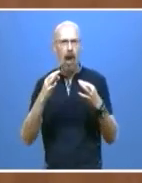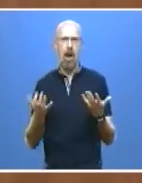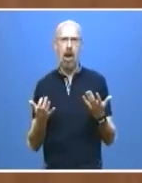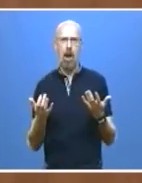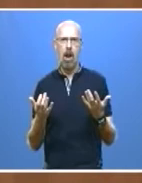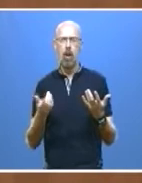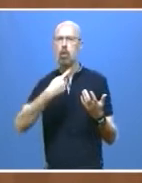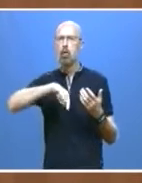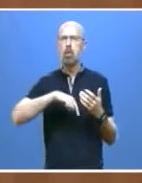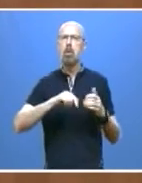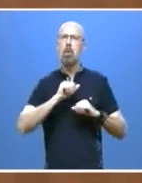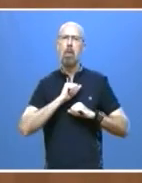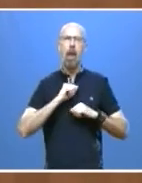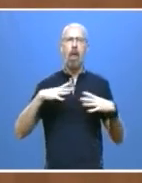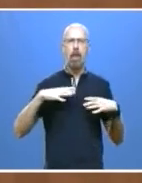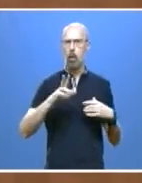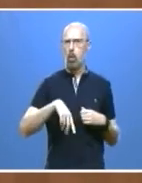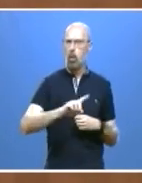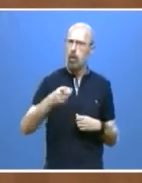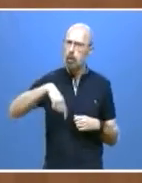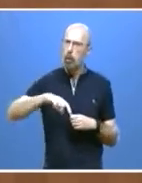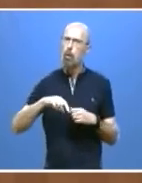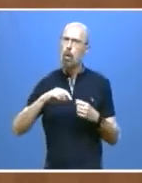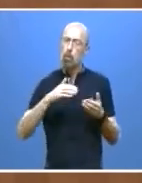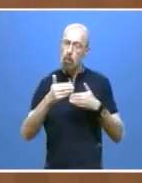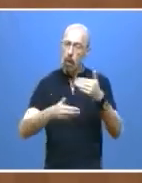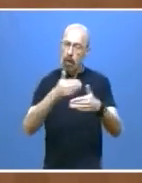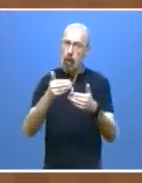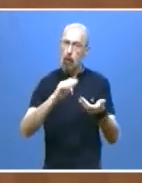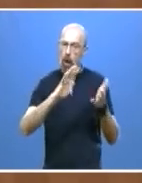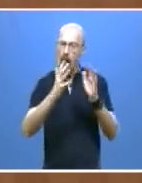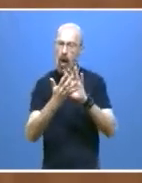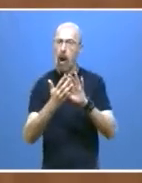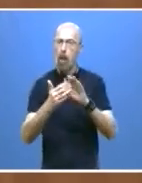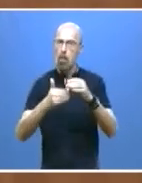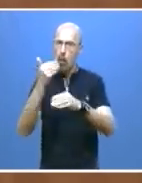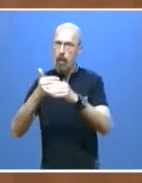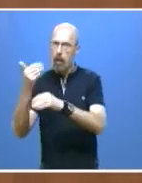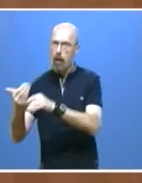paramos. El proceso de modernización descrito es nuestro gran objetivo. Un objetivo que queremos